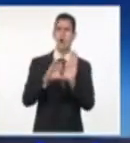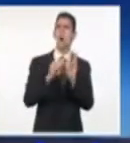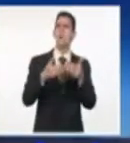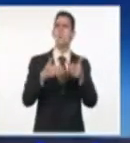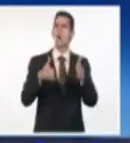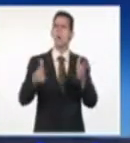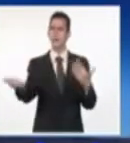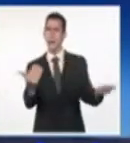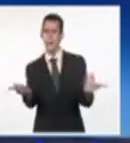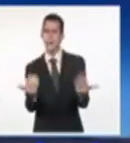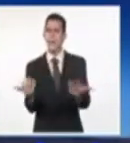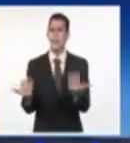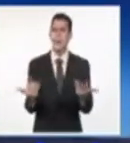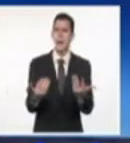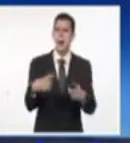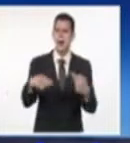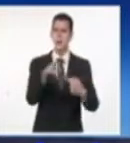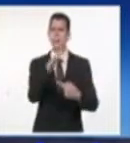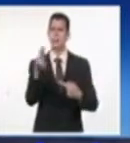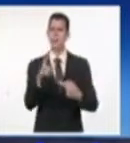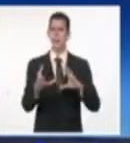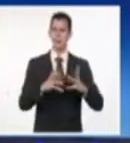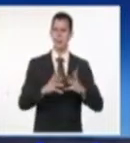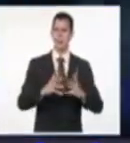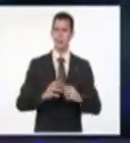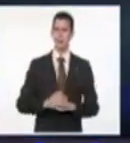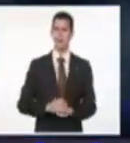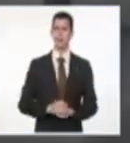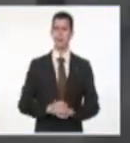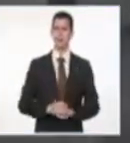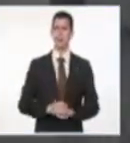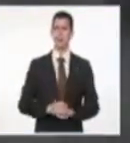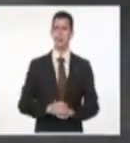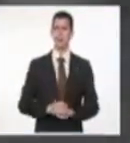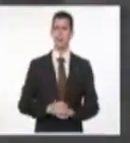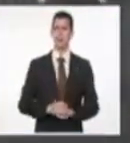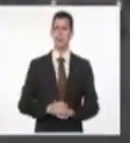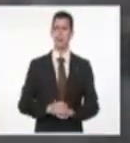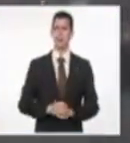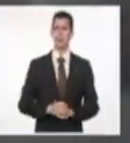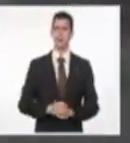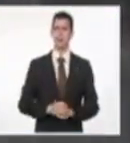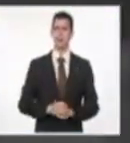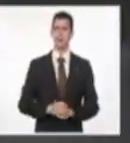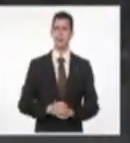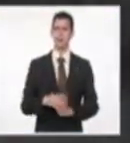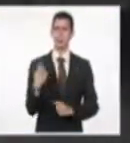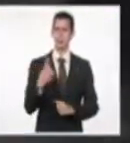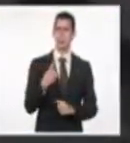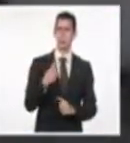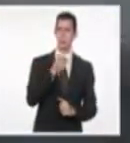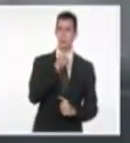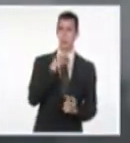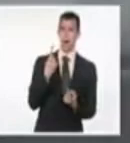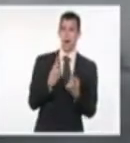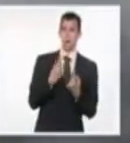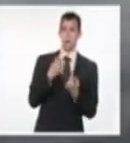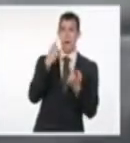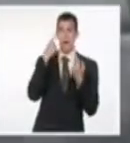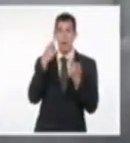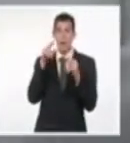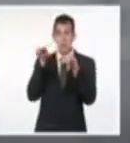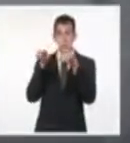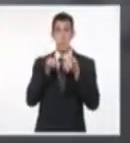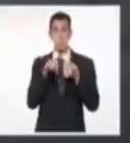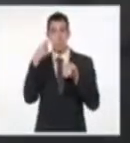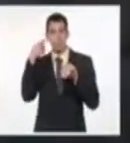Unos instantes después de que Ana Meli mostrara eso, el equipo del programa Chapeando de Radio Rebelde fue al lugar y estas son las imágenes de verdad. Esta es la